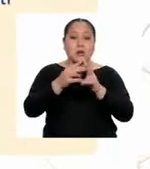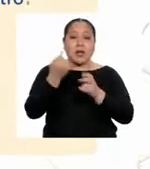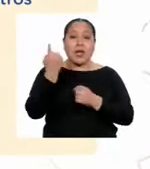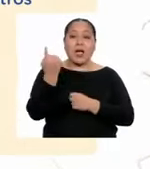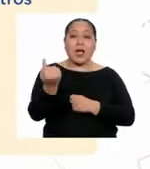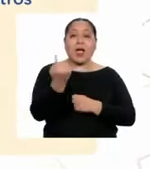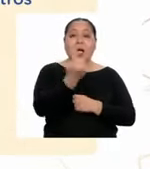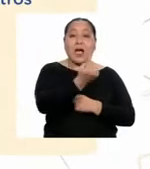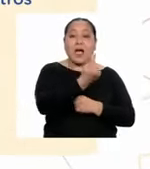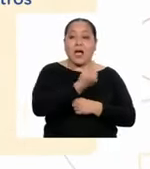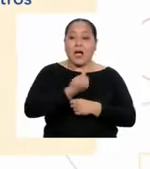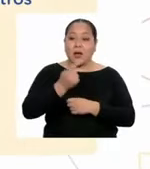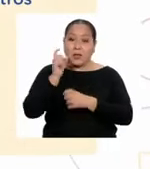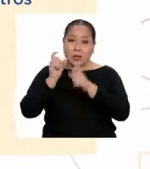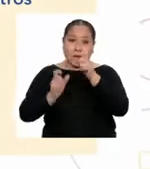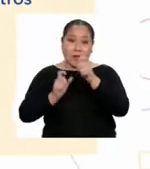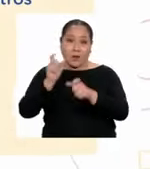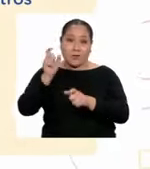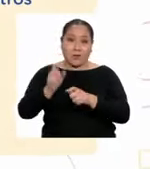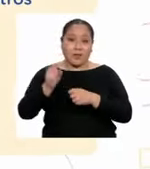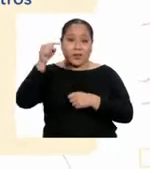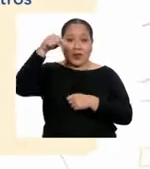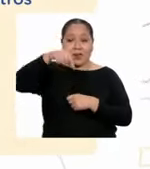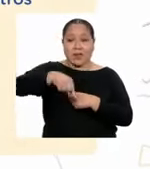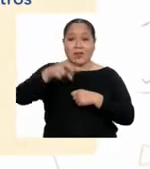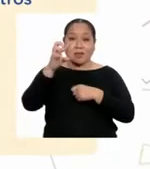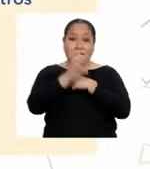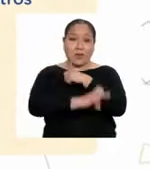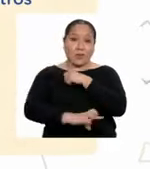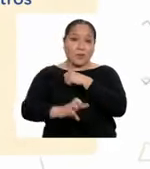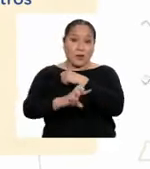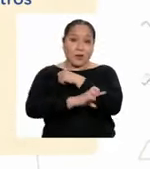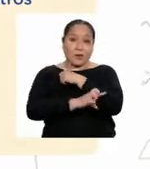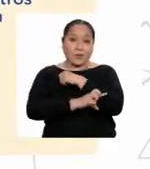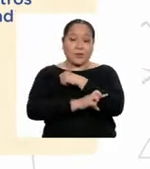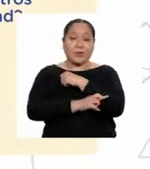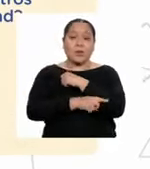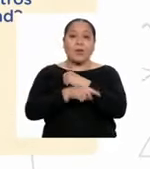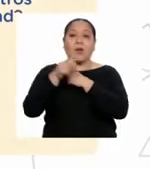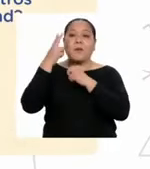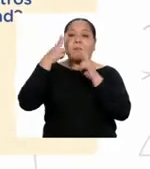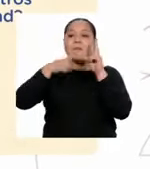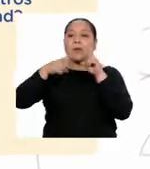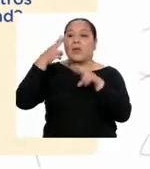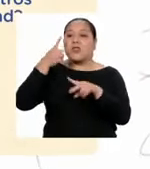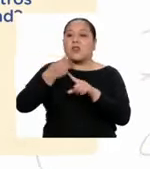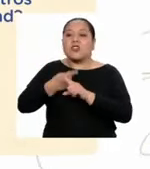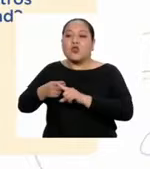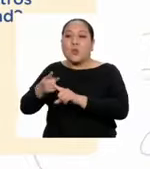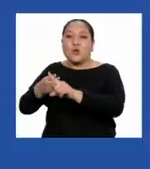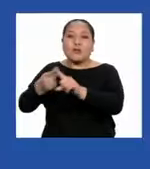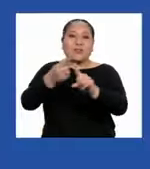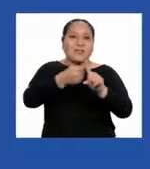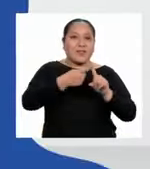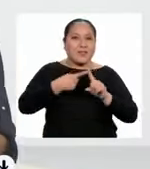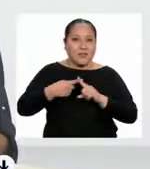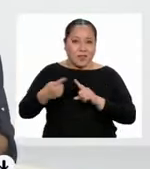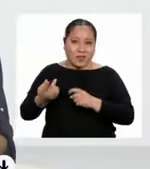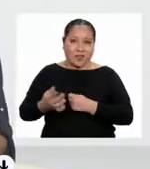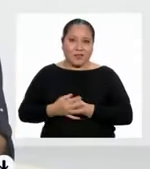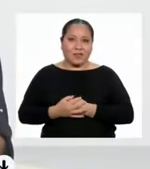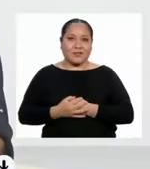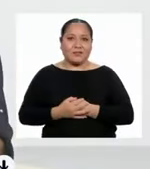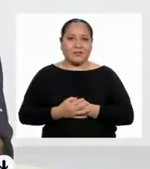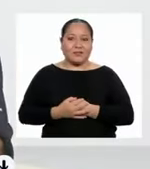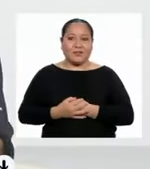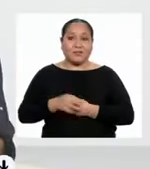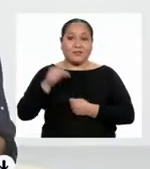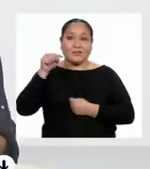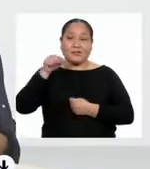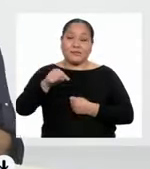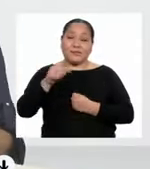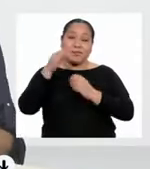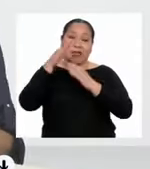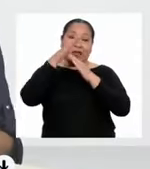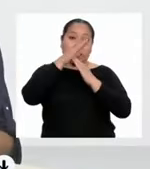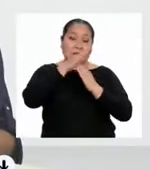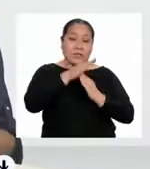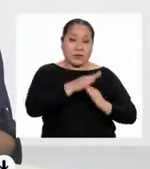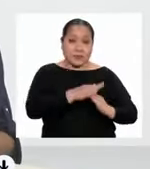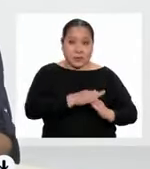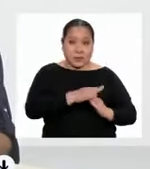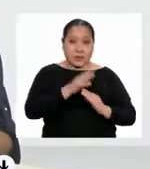nosotras y nosotros en este país a partir de nuestra diversidad? Como la discriminación